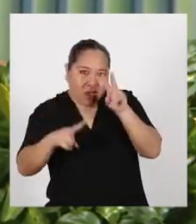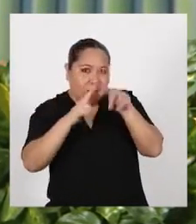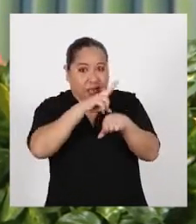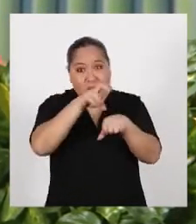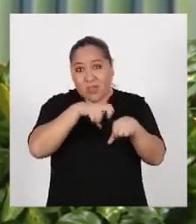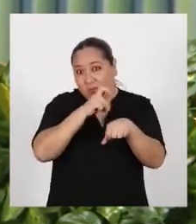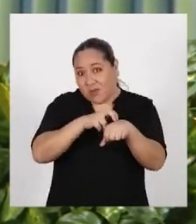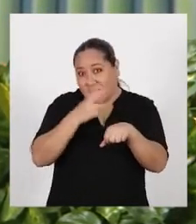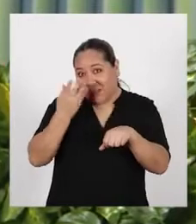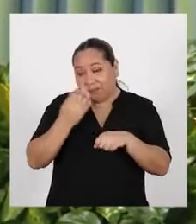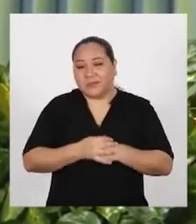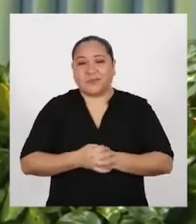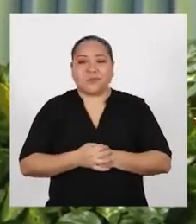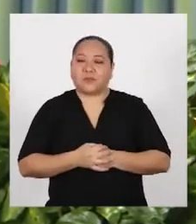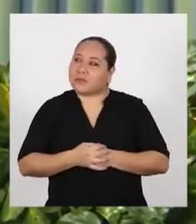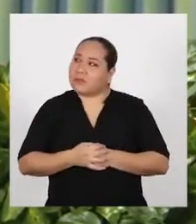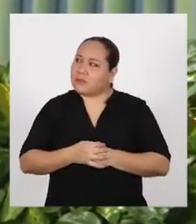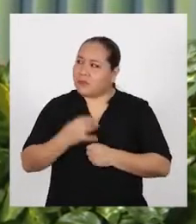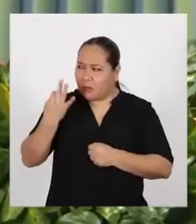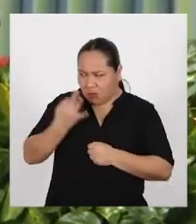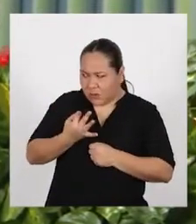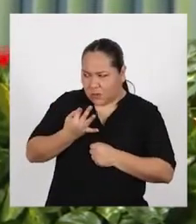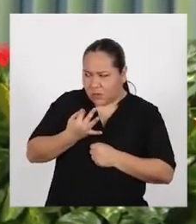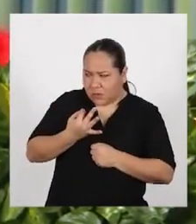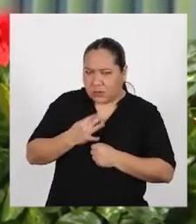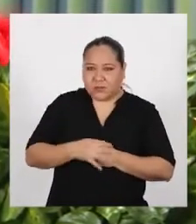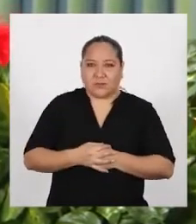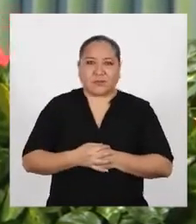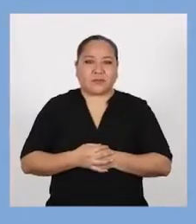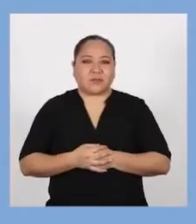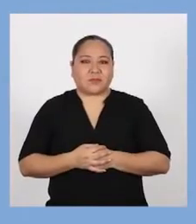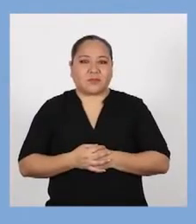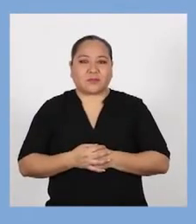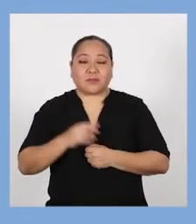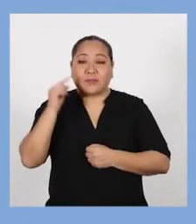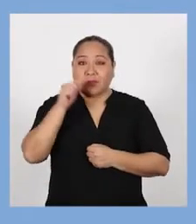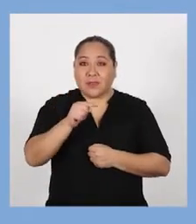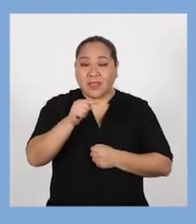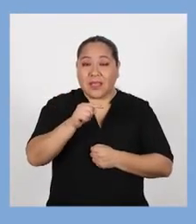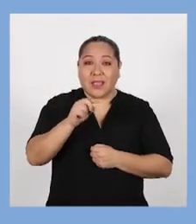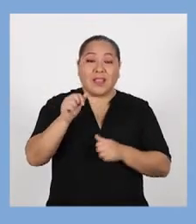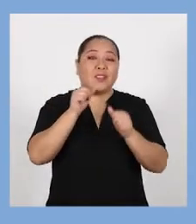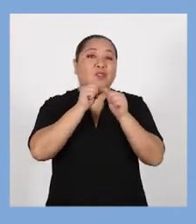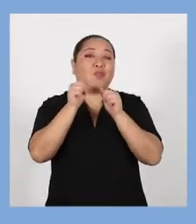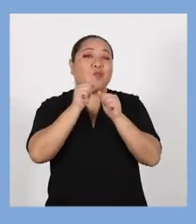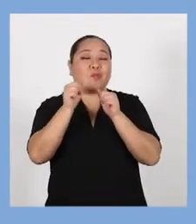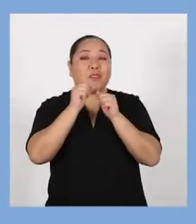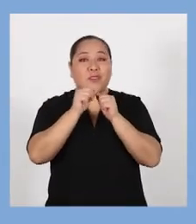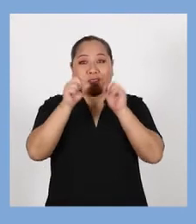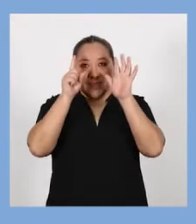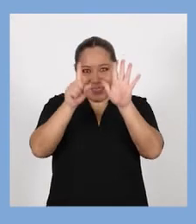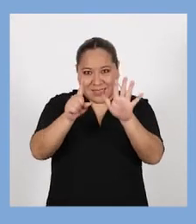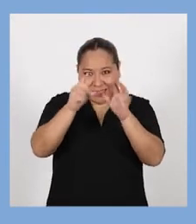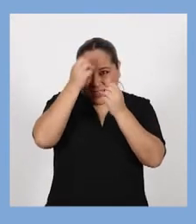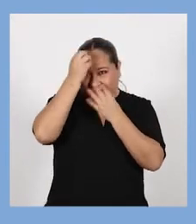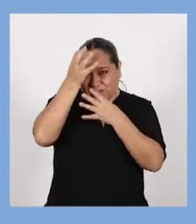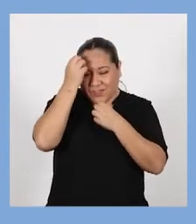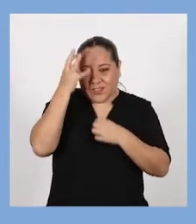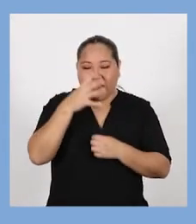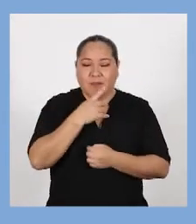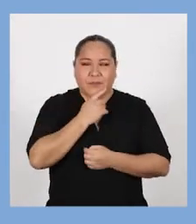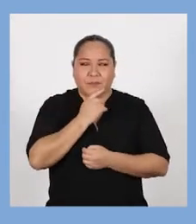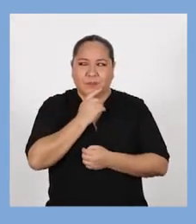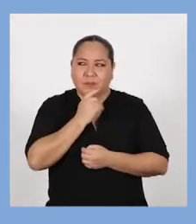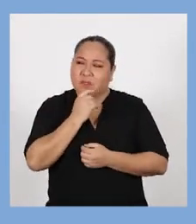pasan en la naturaleza ¿En serio? ¡Oh! Ese sería nuestro dato 6